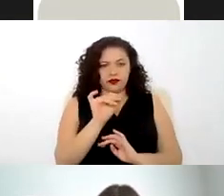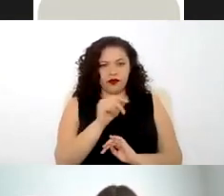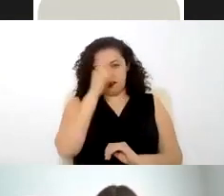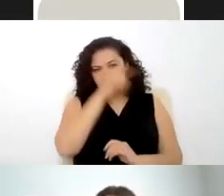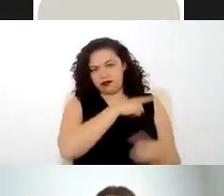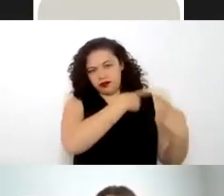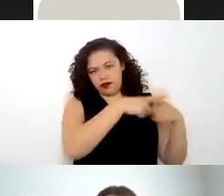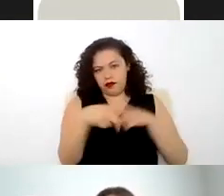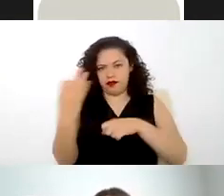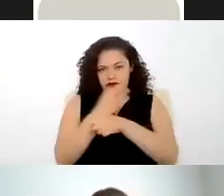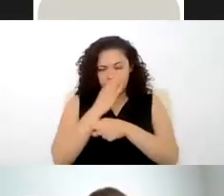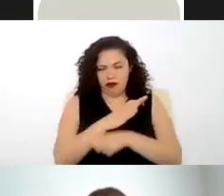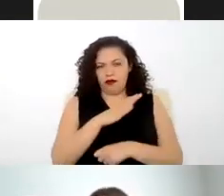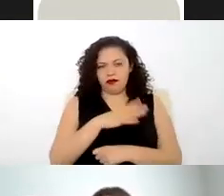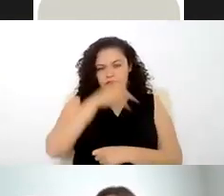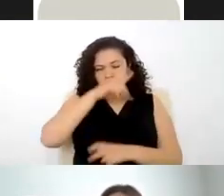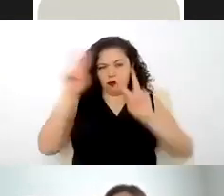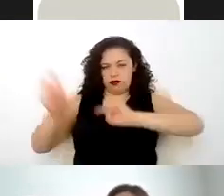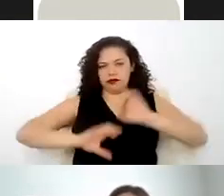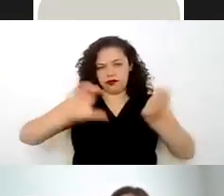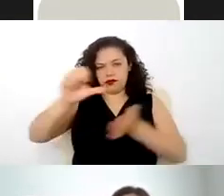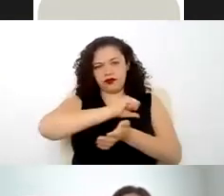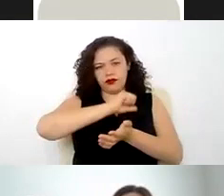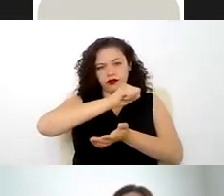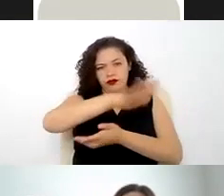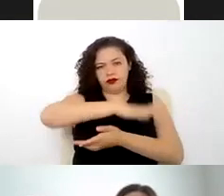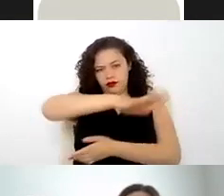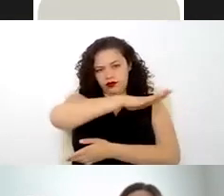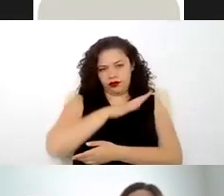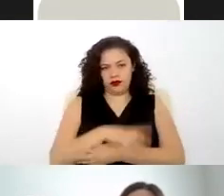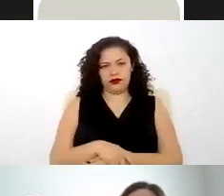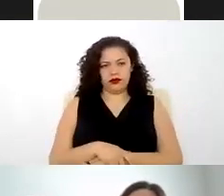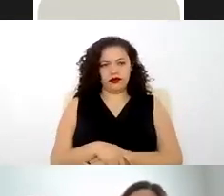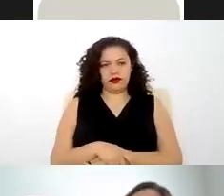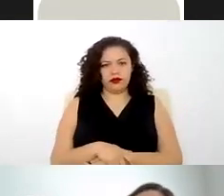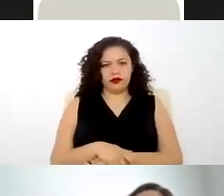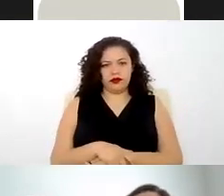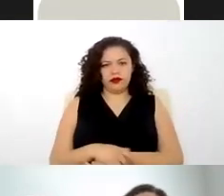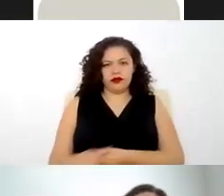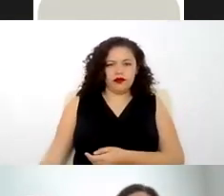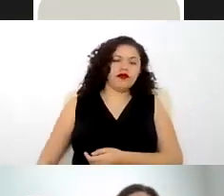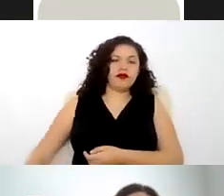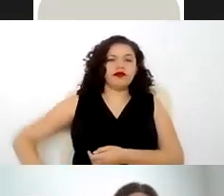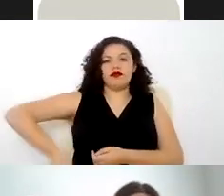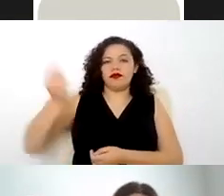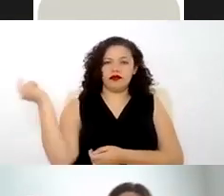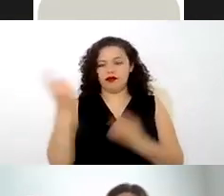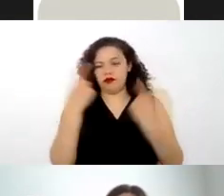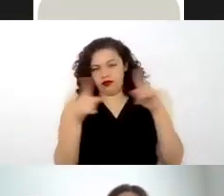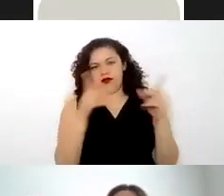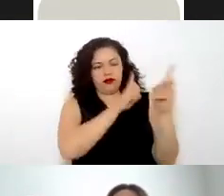laborales en materia civil y no laboral entonces la primera diferencia que tenemos es que una relación laboral